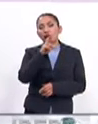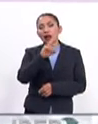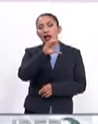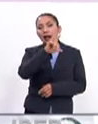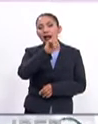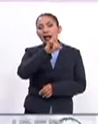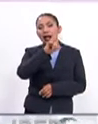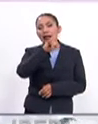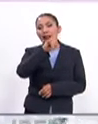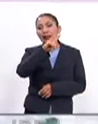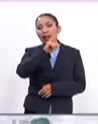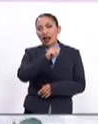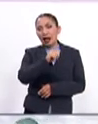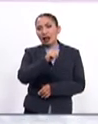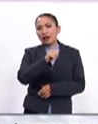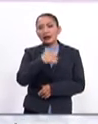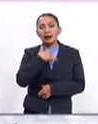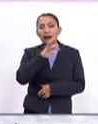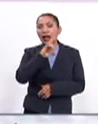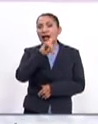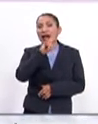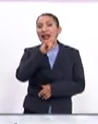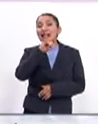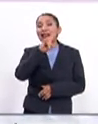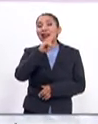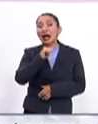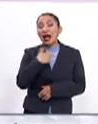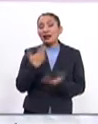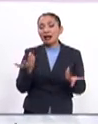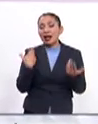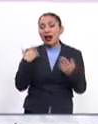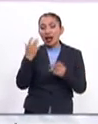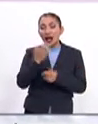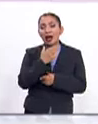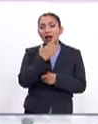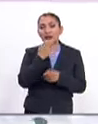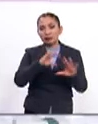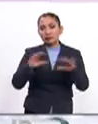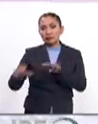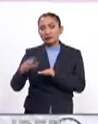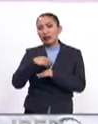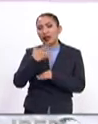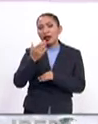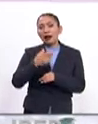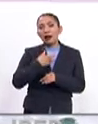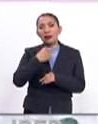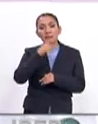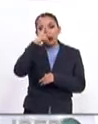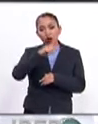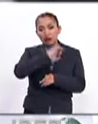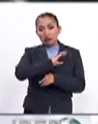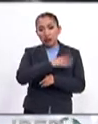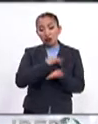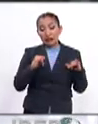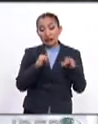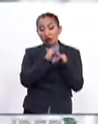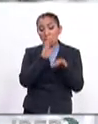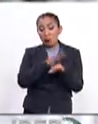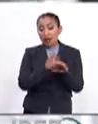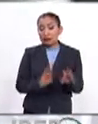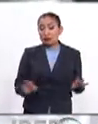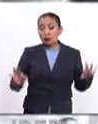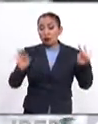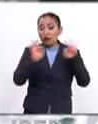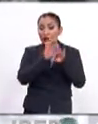doctora Clara Lida. Clara Lida, ella es directora de la Cátedra México-España del Colegio de México, una de las instituciones académicas